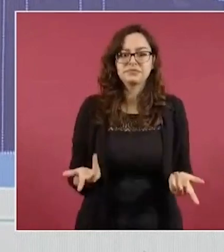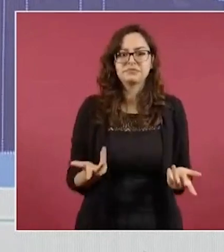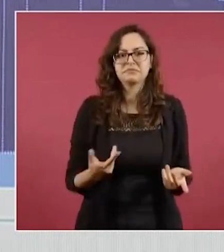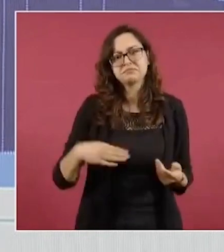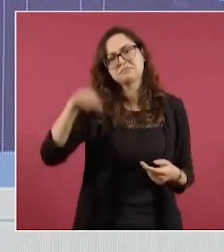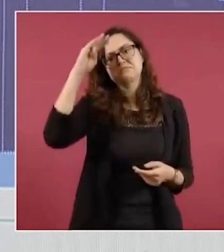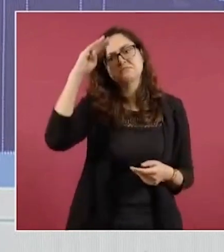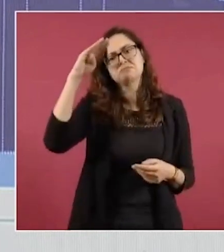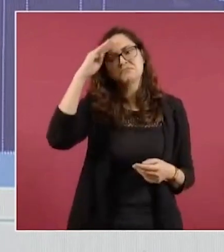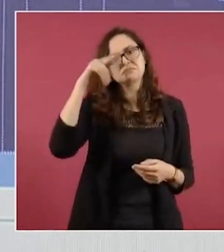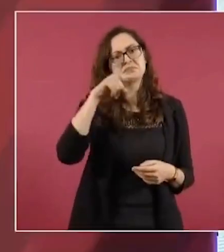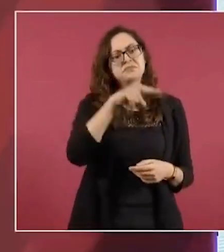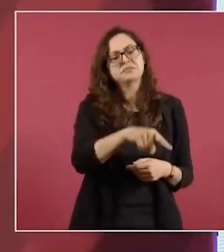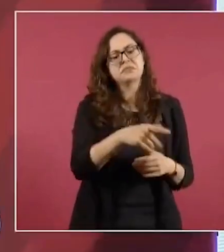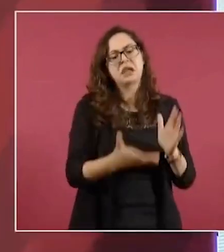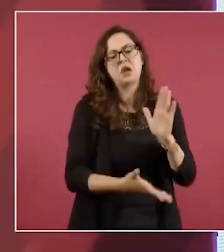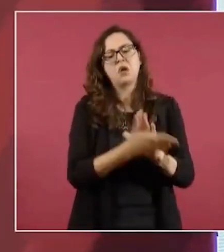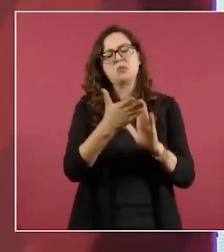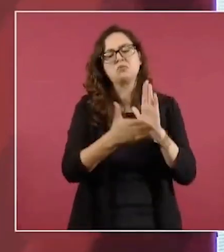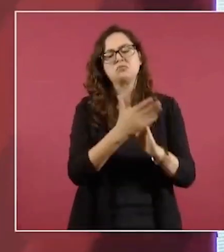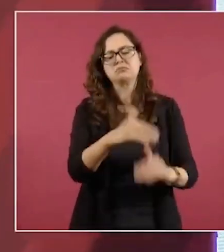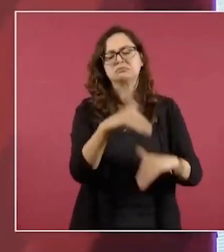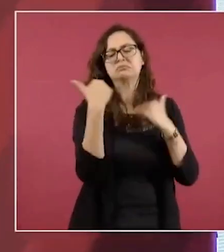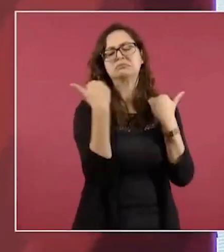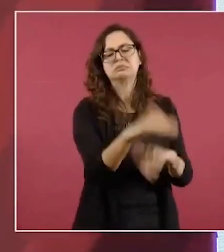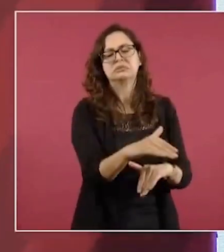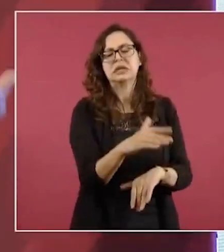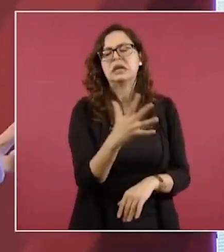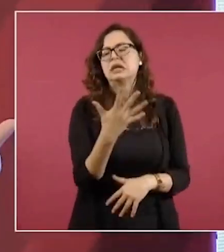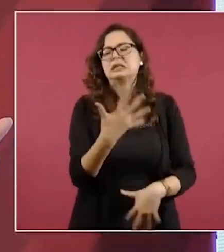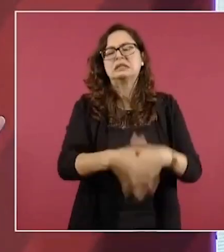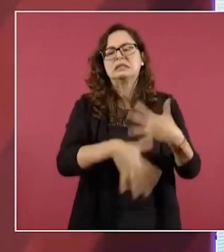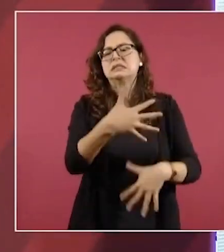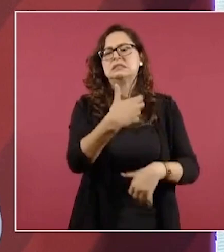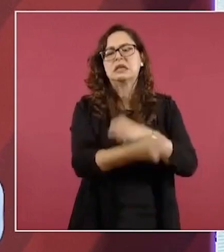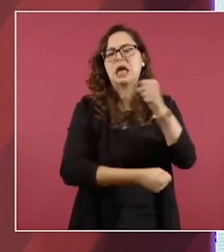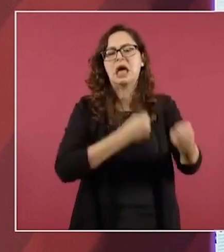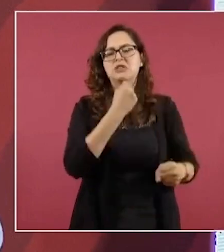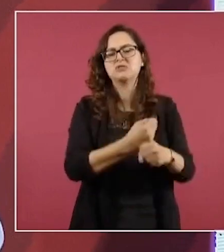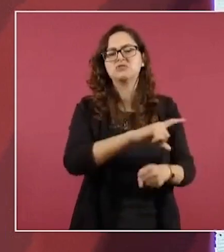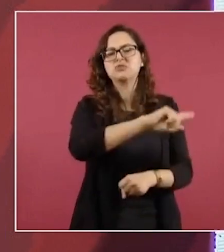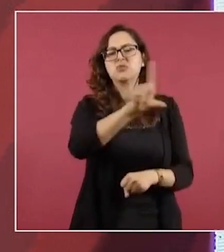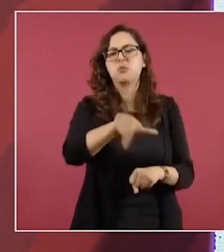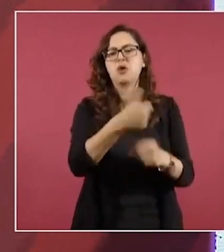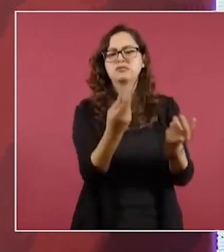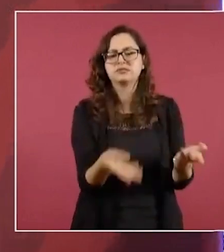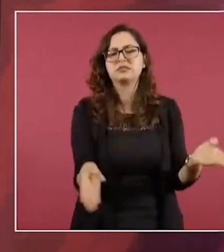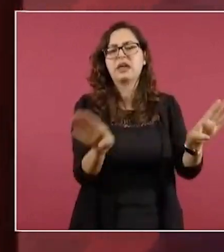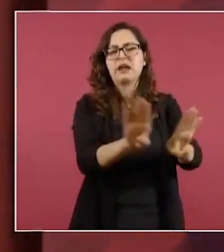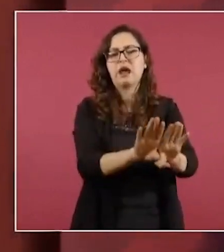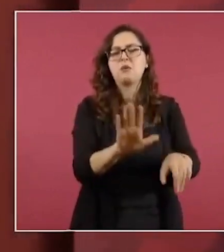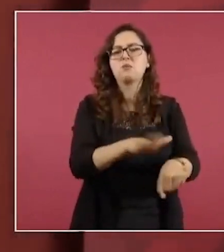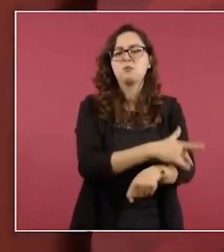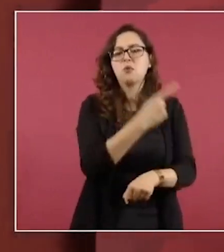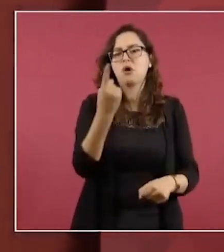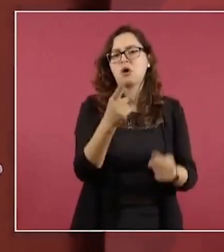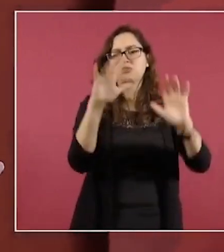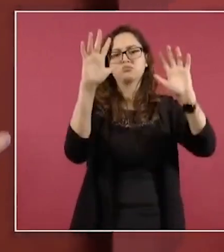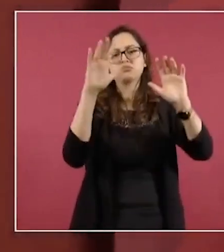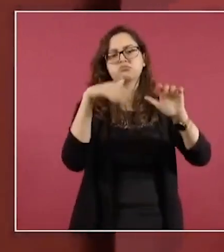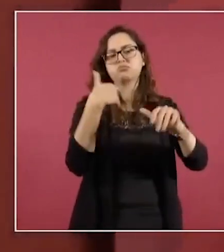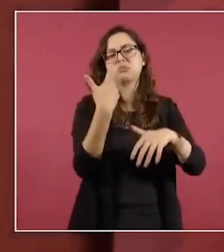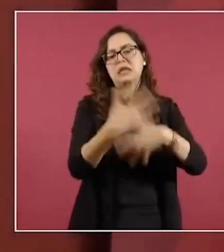años, solamente, a pesar de que costó 10 mil millones de pesos. ¿Por qué? Pues porque supuestamente se iba a demoler,